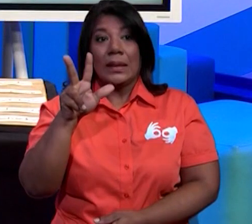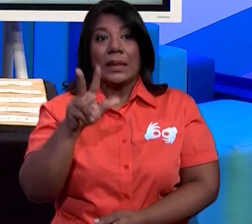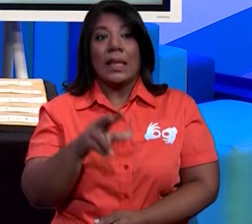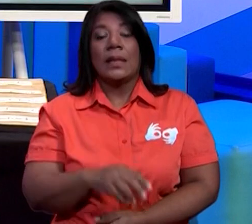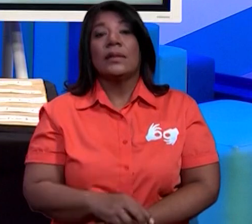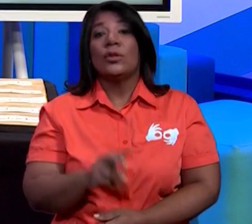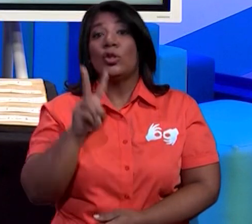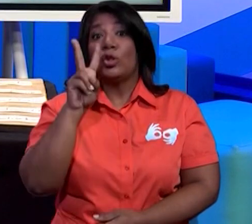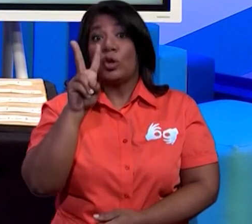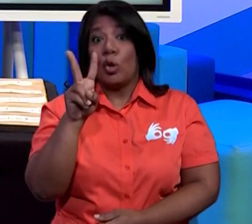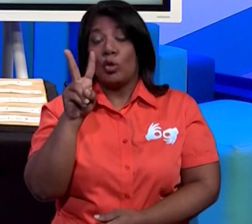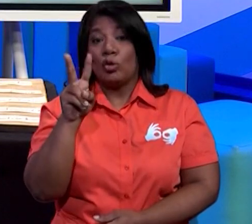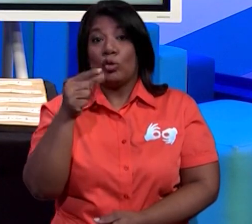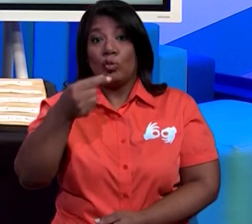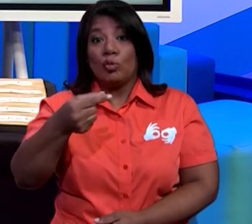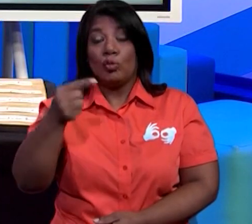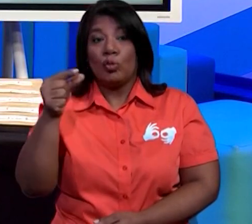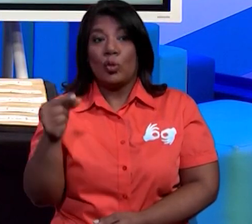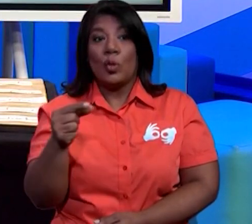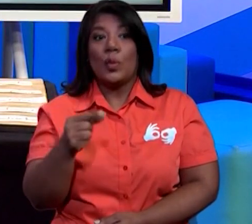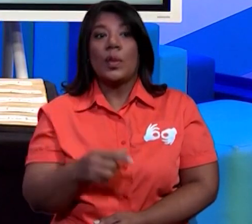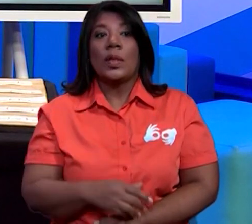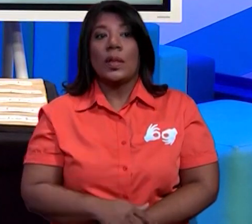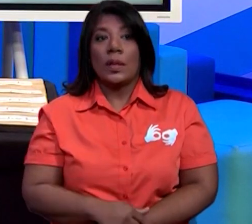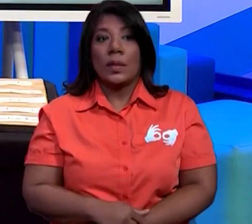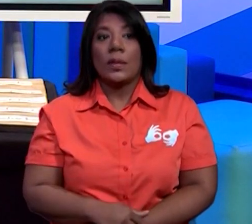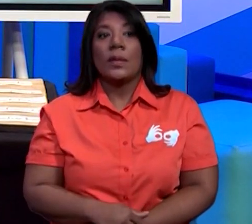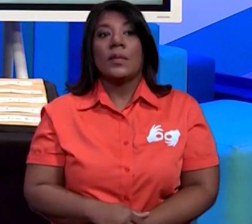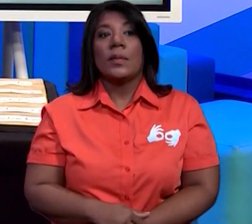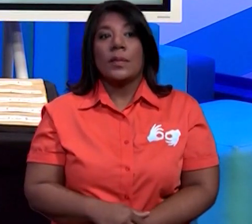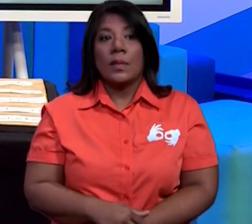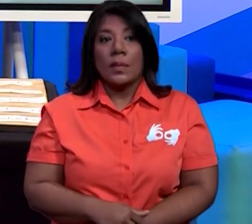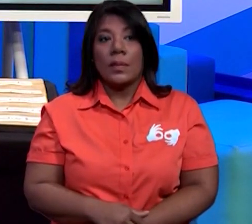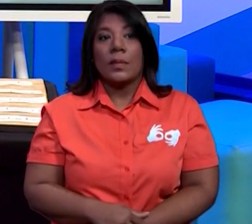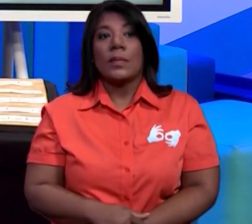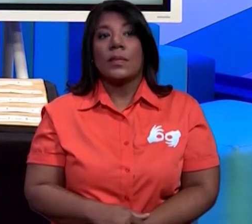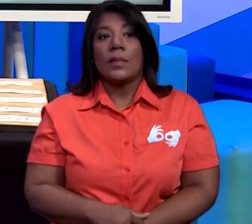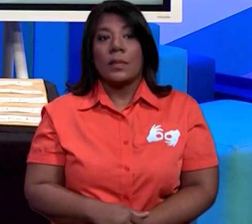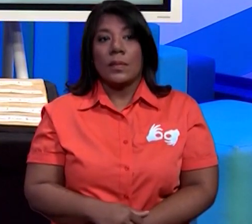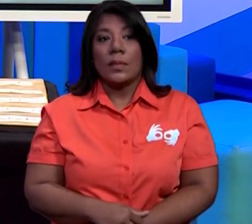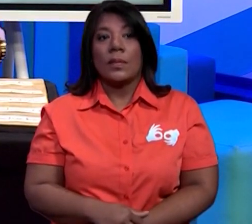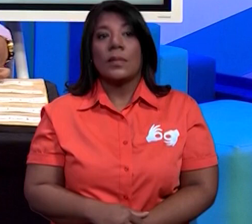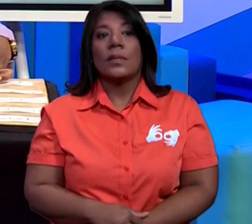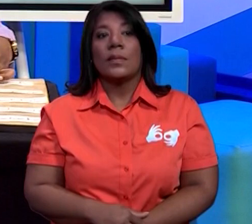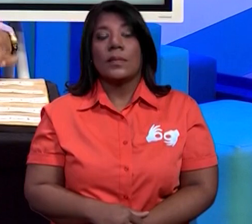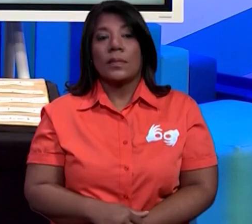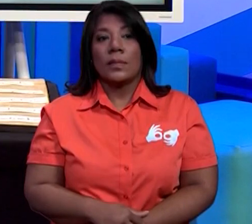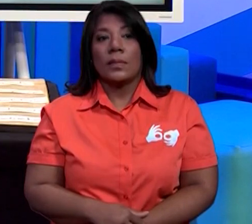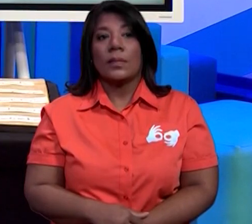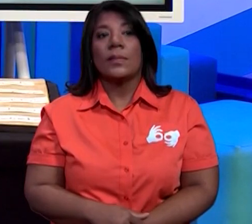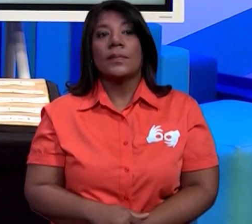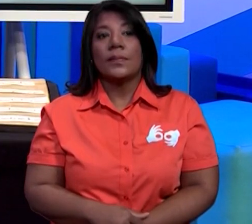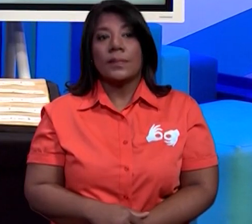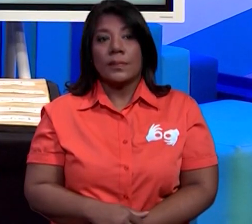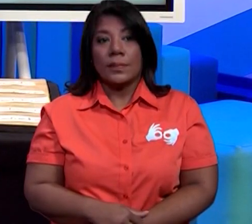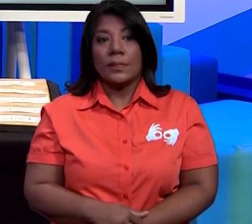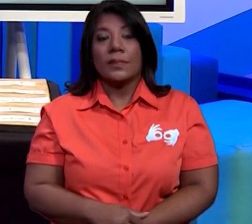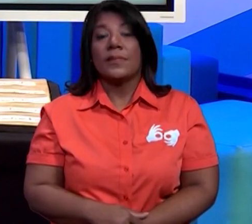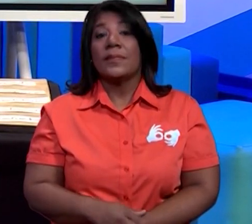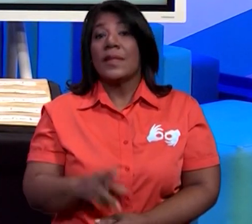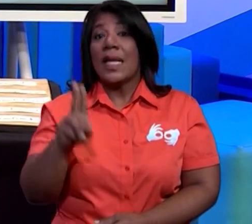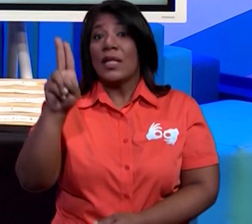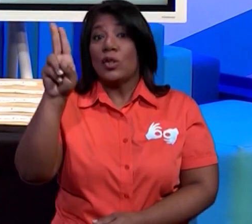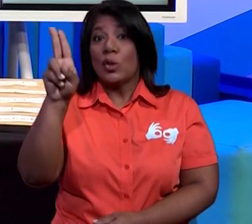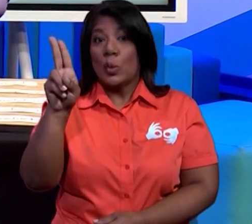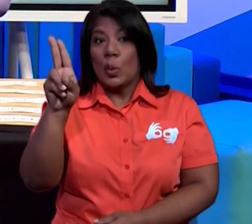van a representar, ok, vamos iniciamos, 23, van a representar tres cubitos. Vamos a hacer nuestras unidades,